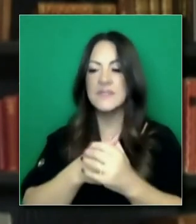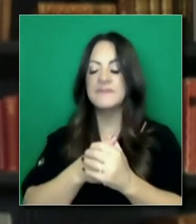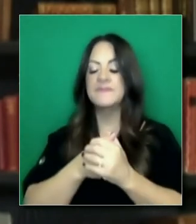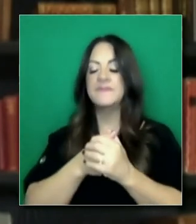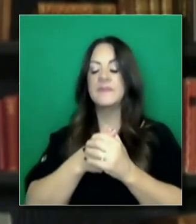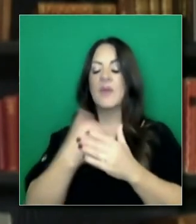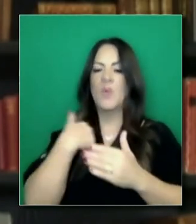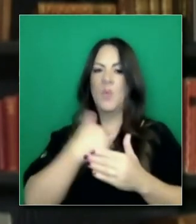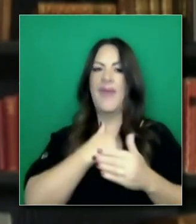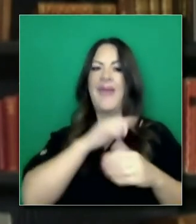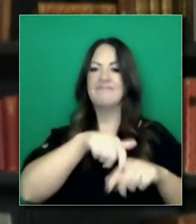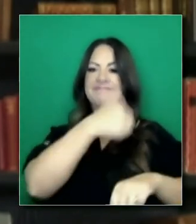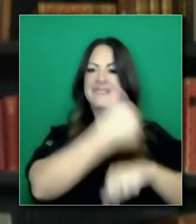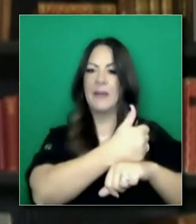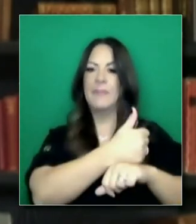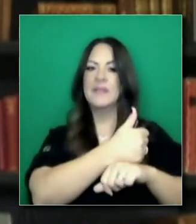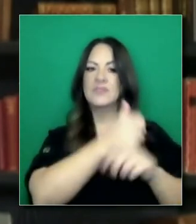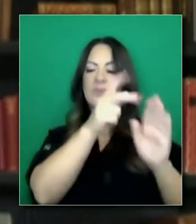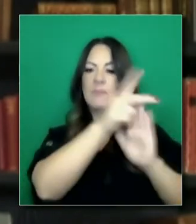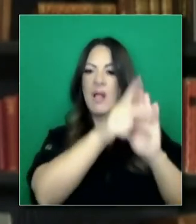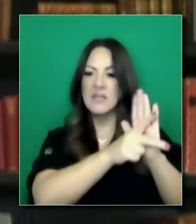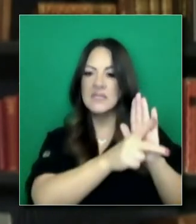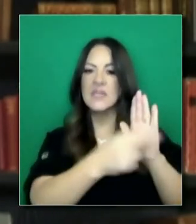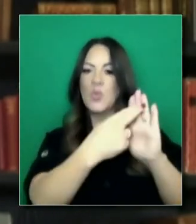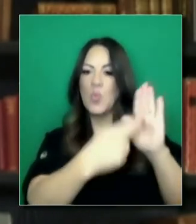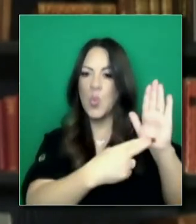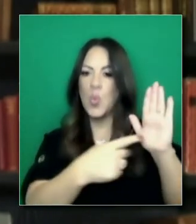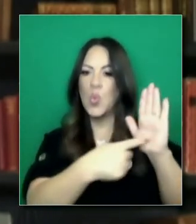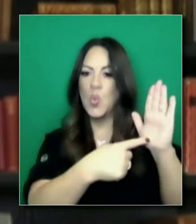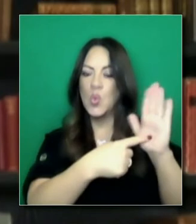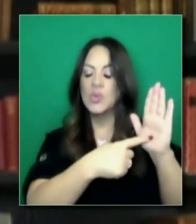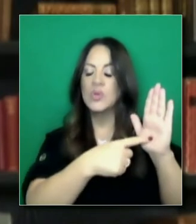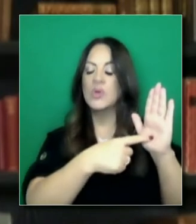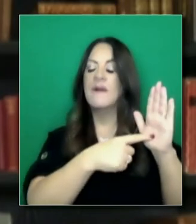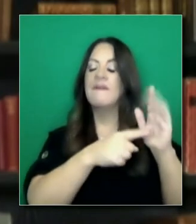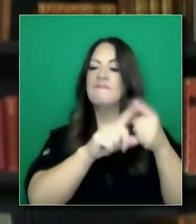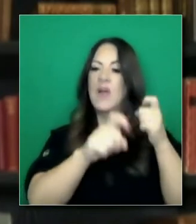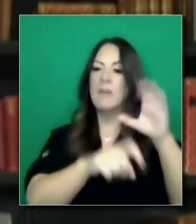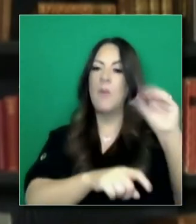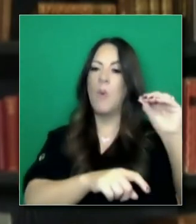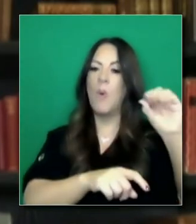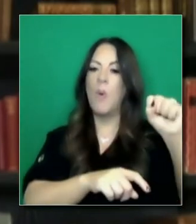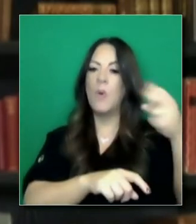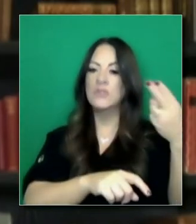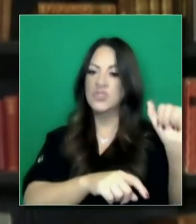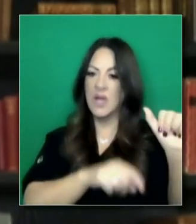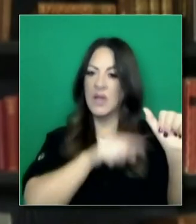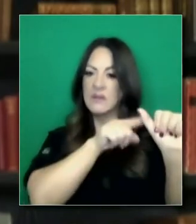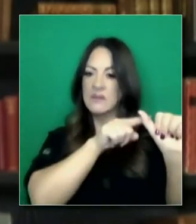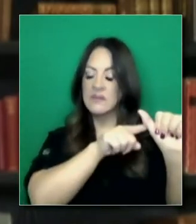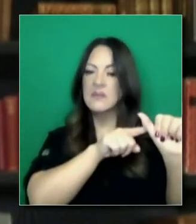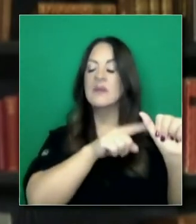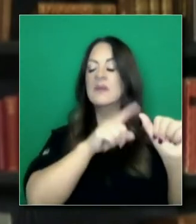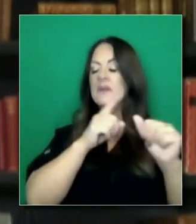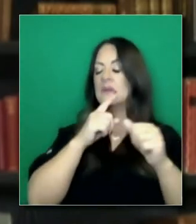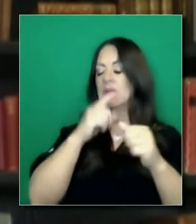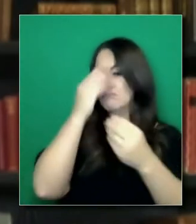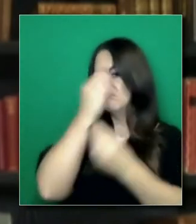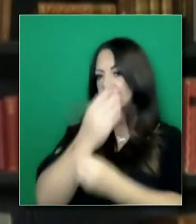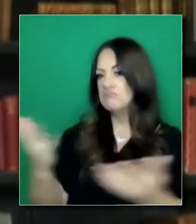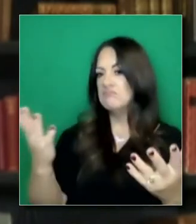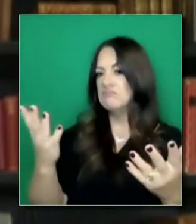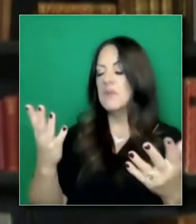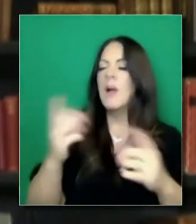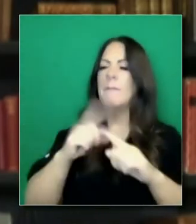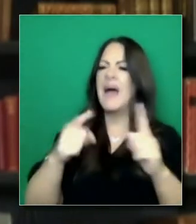operacionales de OSHA y nuevas reseñas en cuanto a algunos de los más